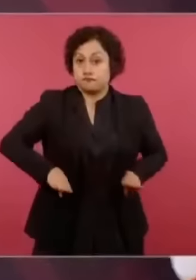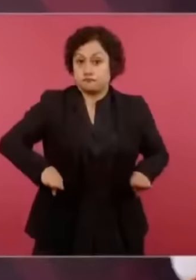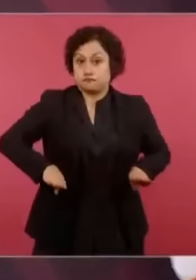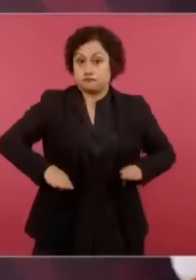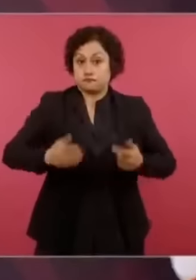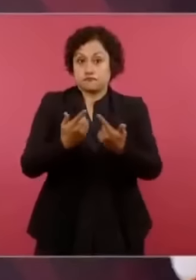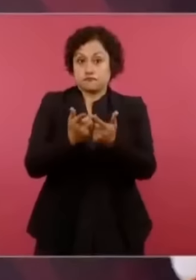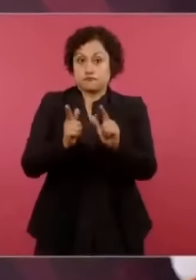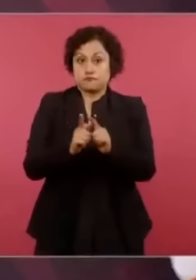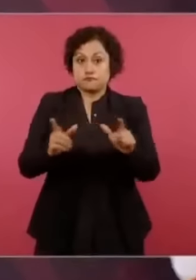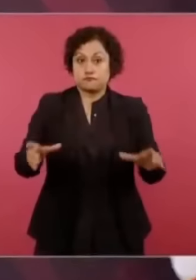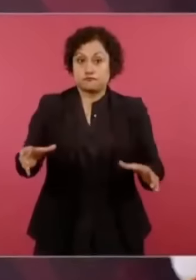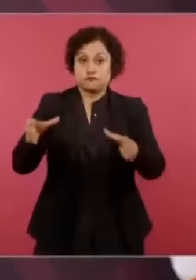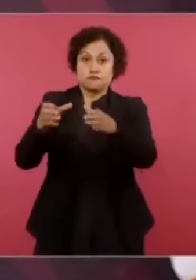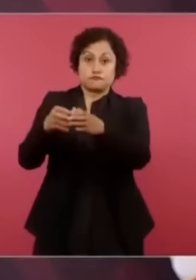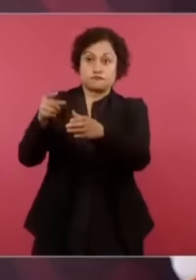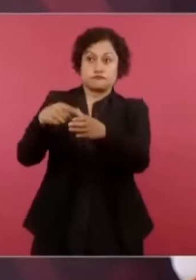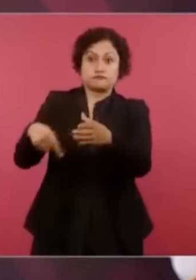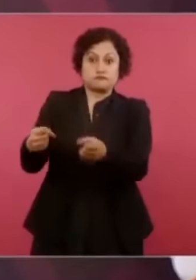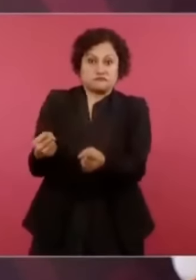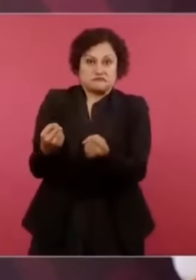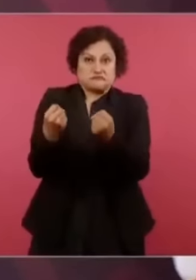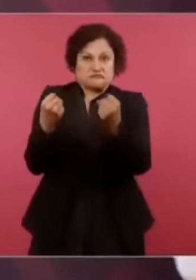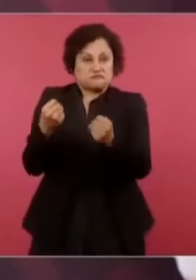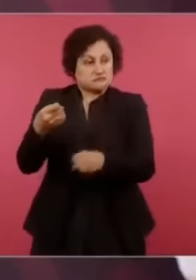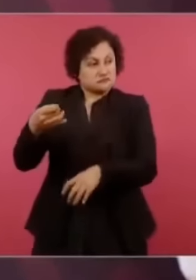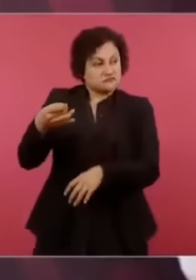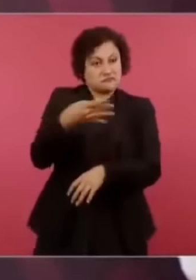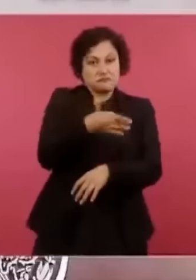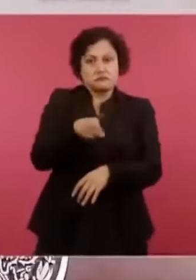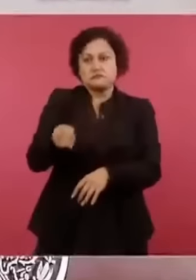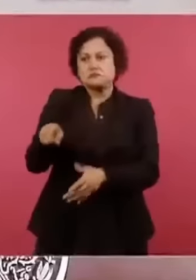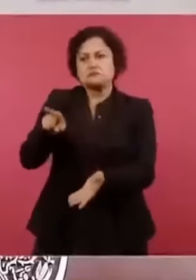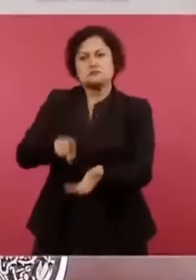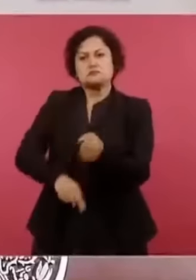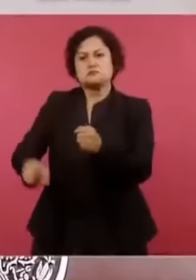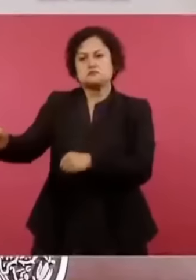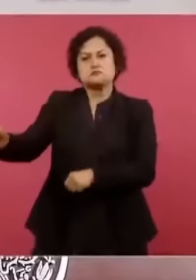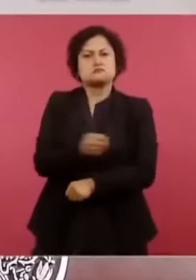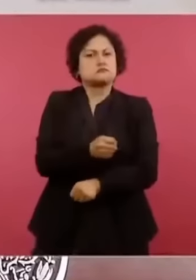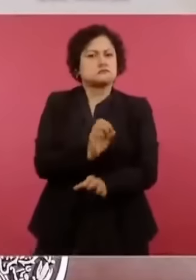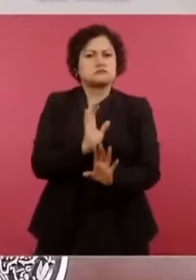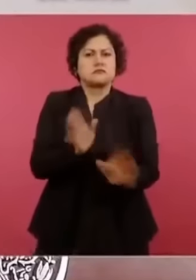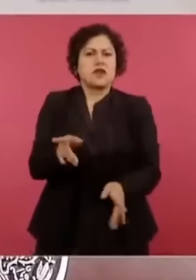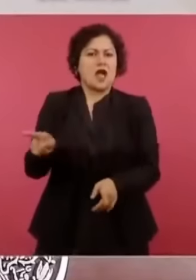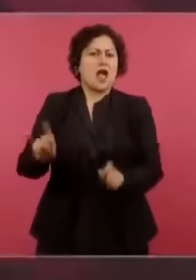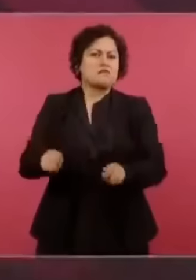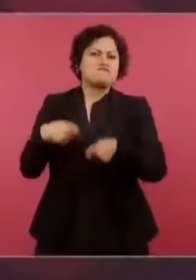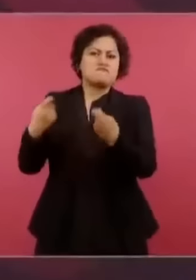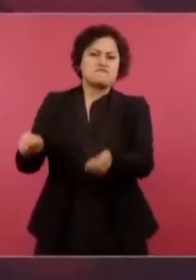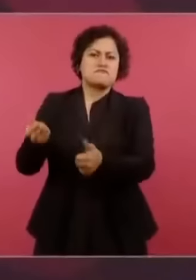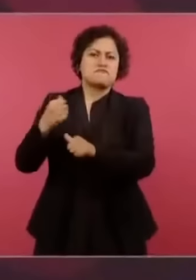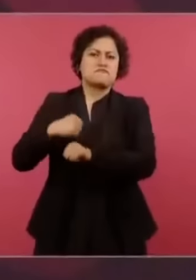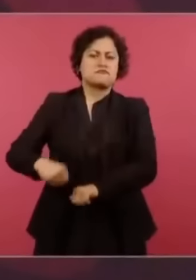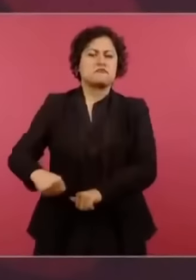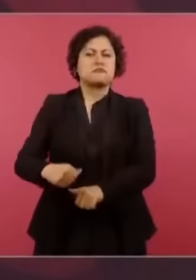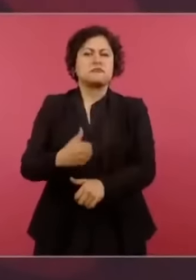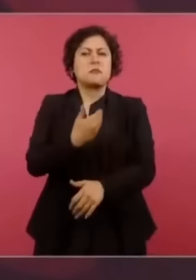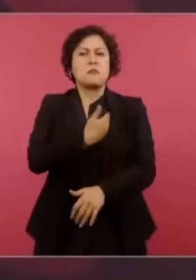era el presidente, presidente, apenas